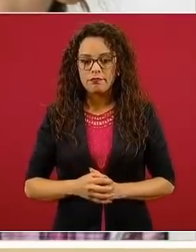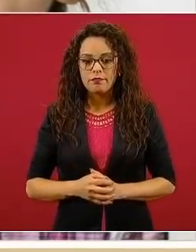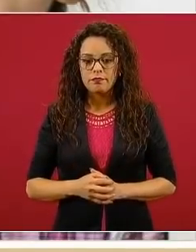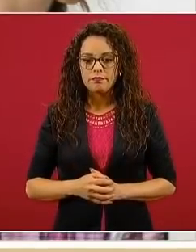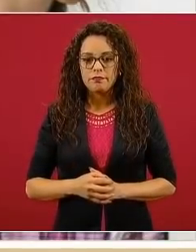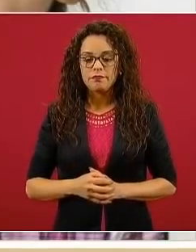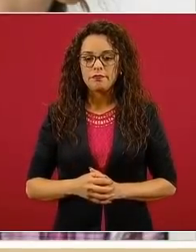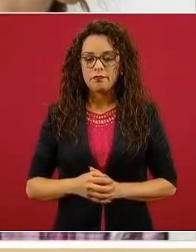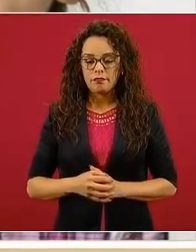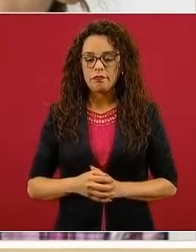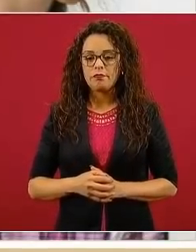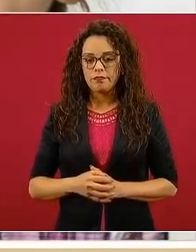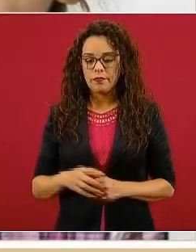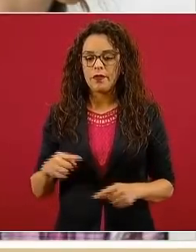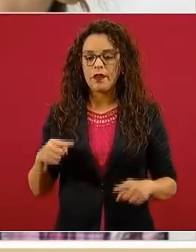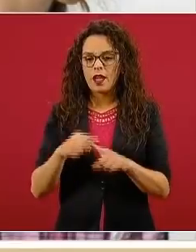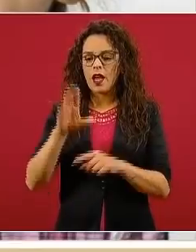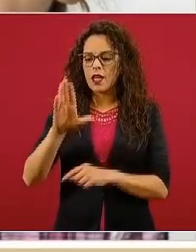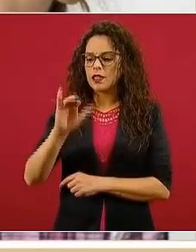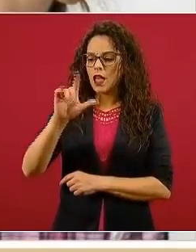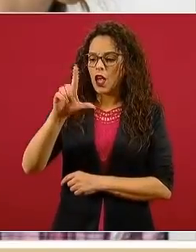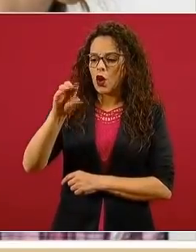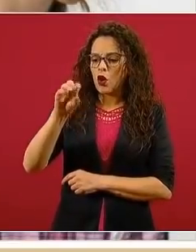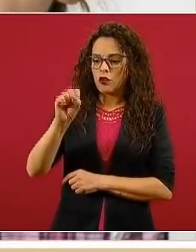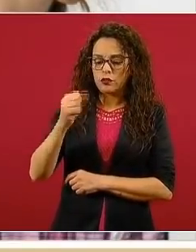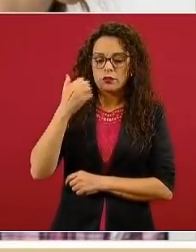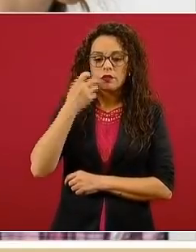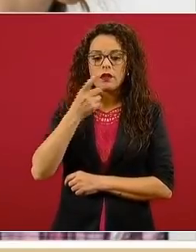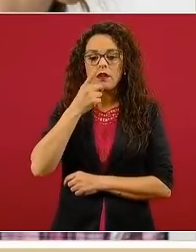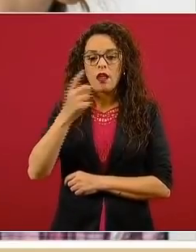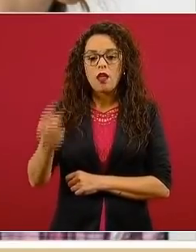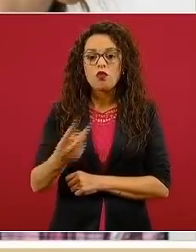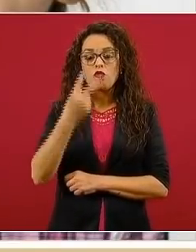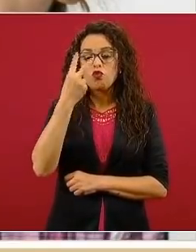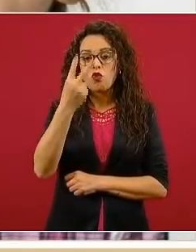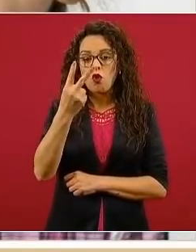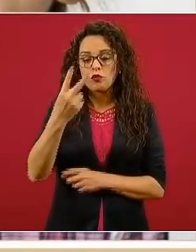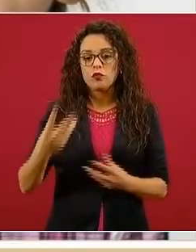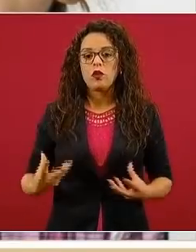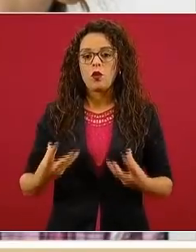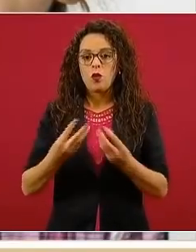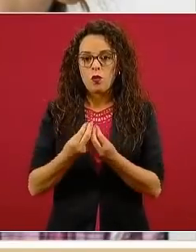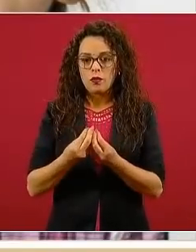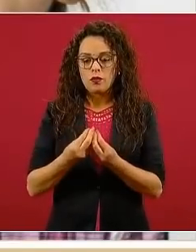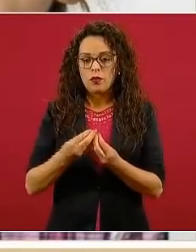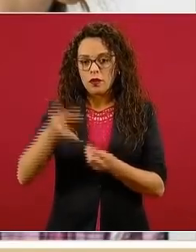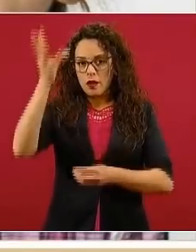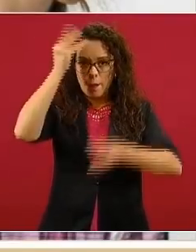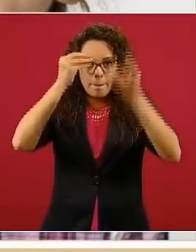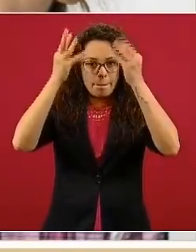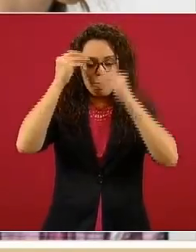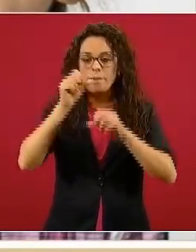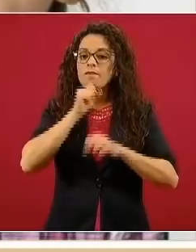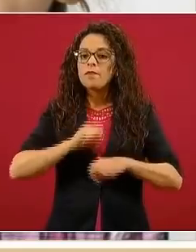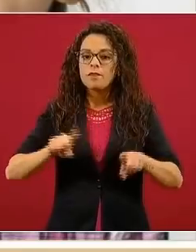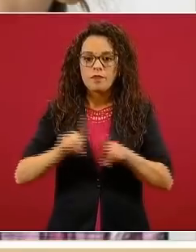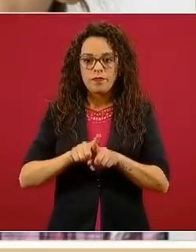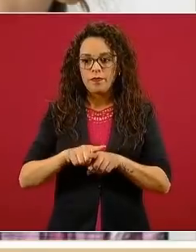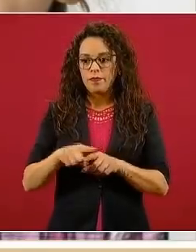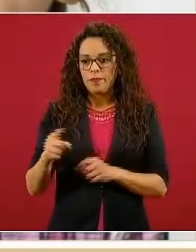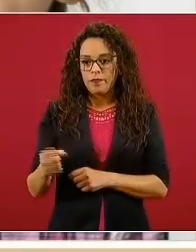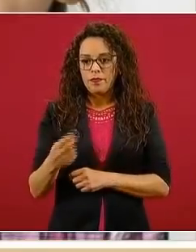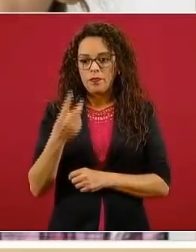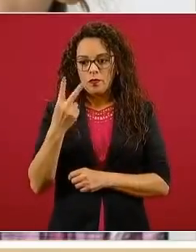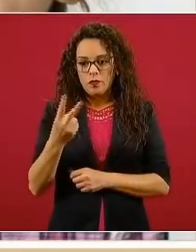ciclos, es decir, vamos a unir dos grados escolares, o sea, van a tener los mismos aprendizajes esperados. ¿Por qué? Porque el